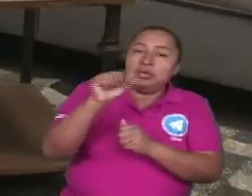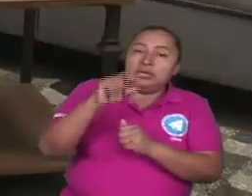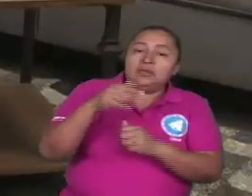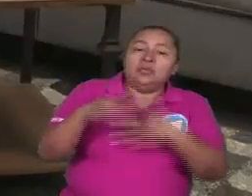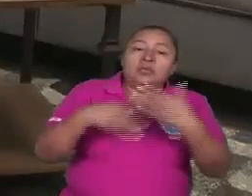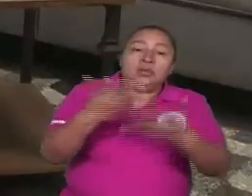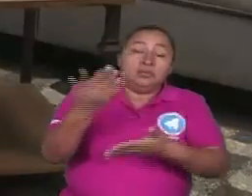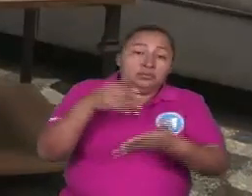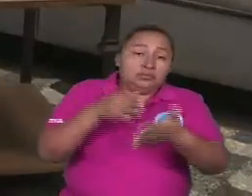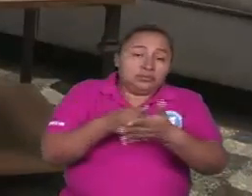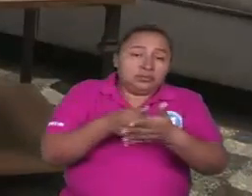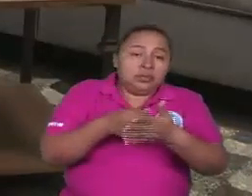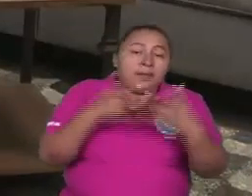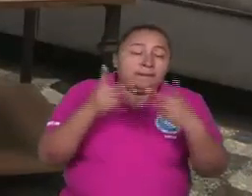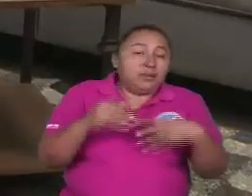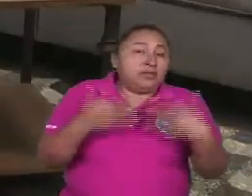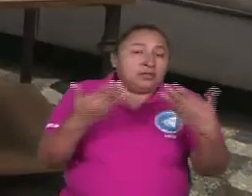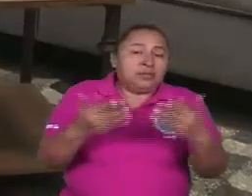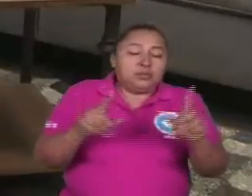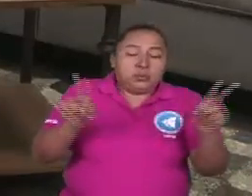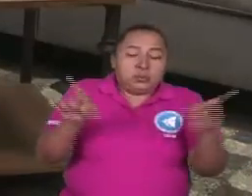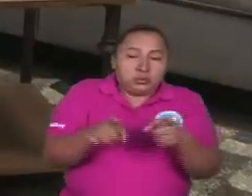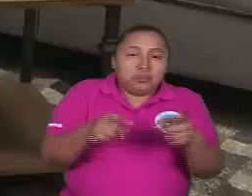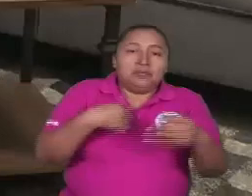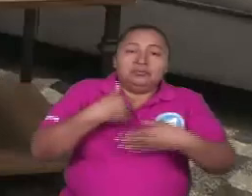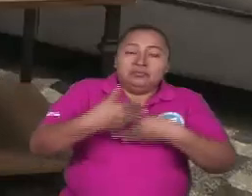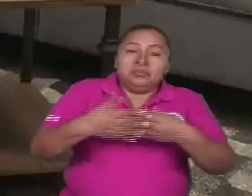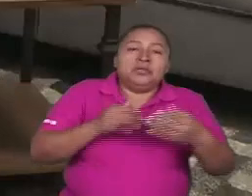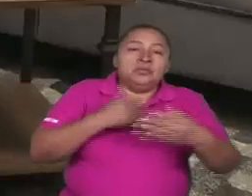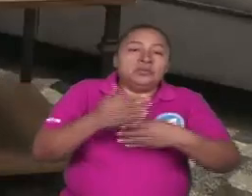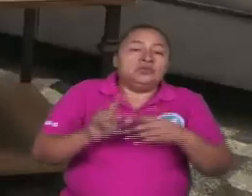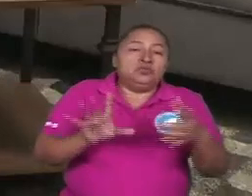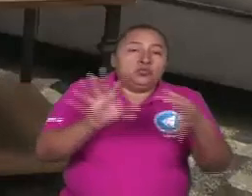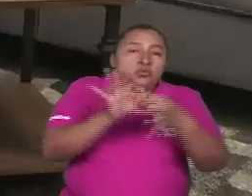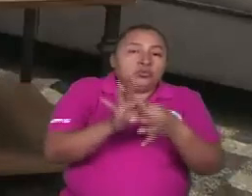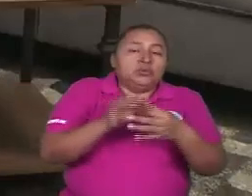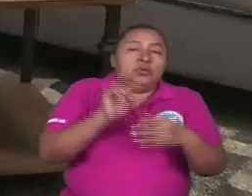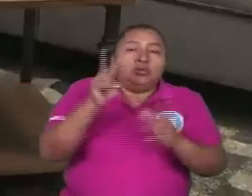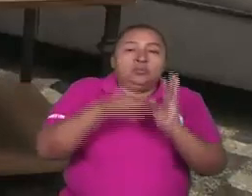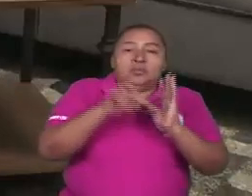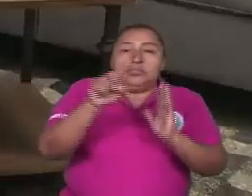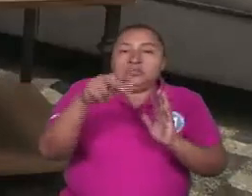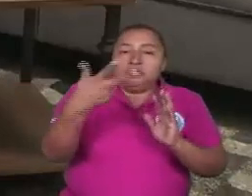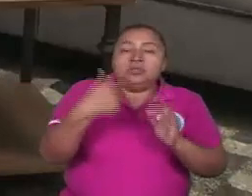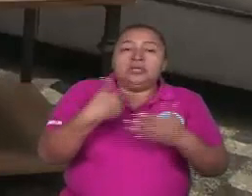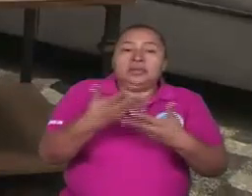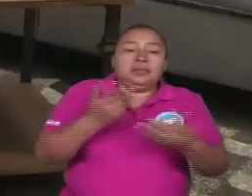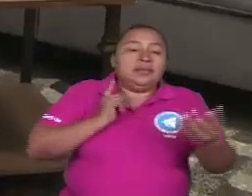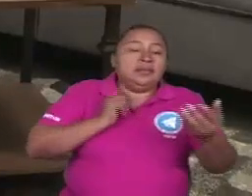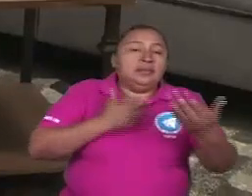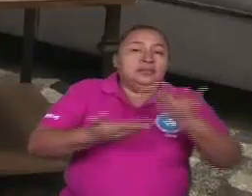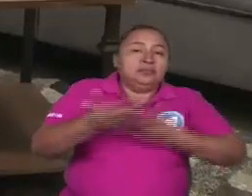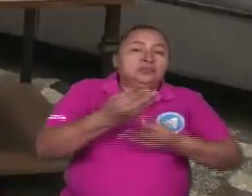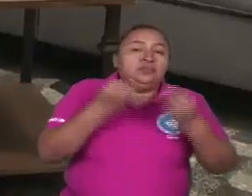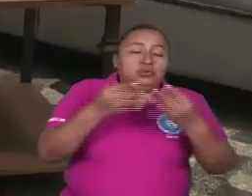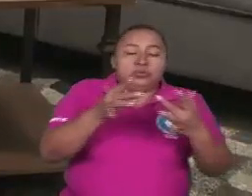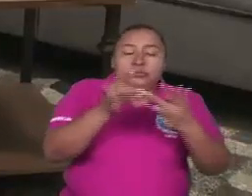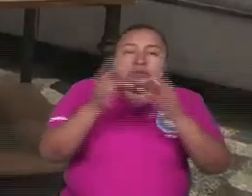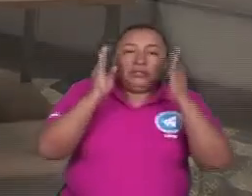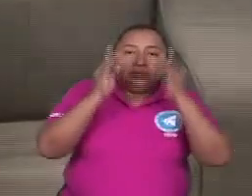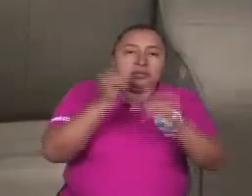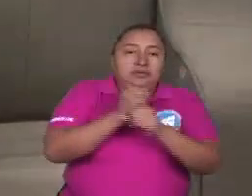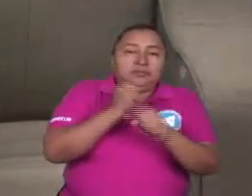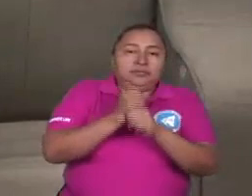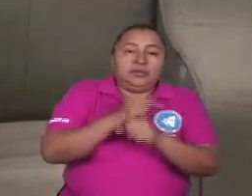volver si de la pausa quisiera y también un resumen breve ya para ir completando lo del 2018 que también ha tenido también muchas particularidades